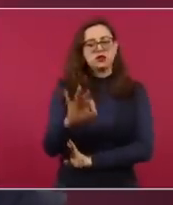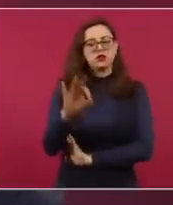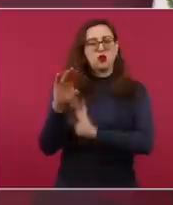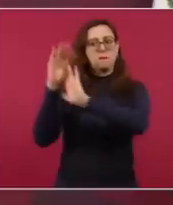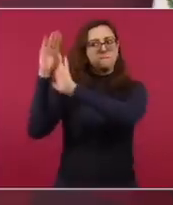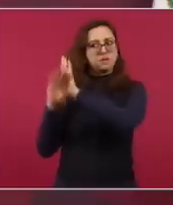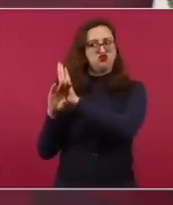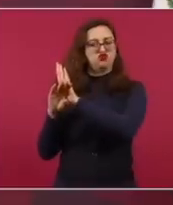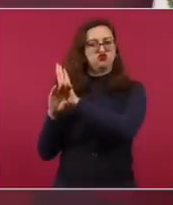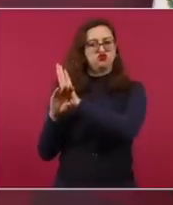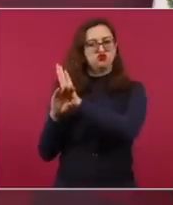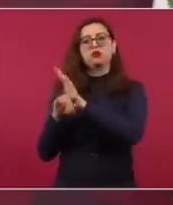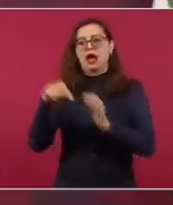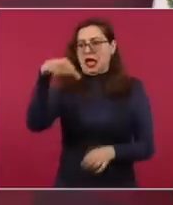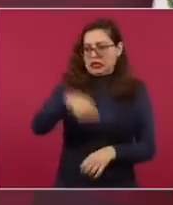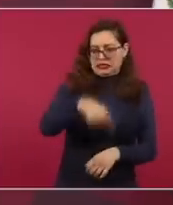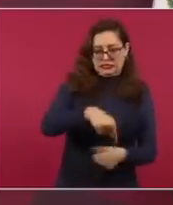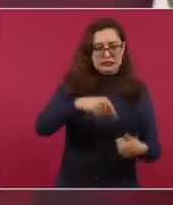Esa es la encomienda.